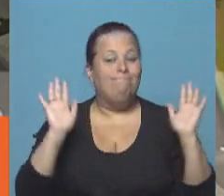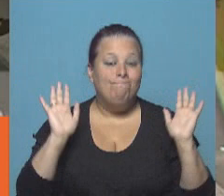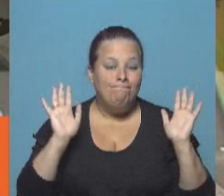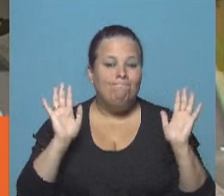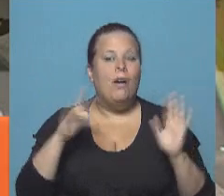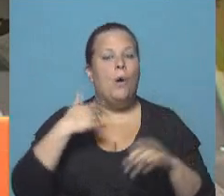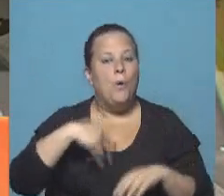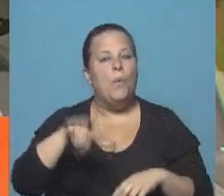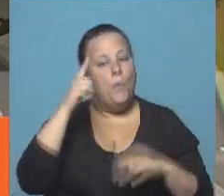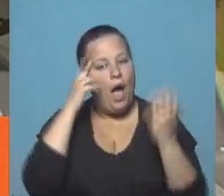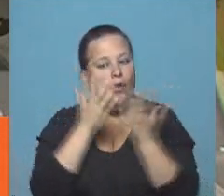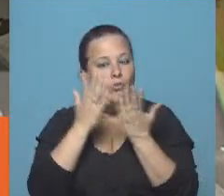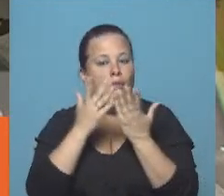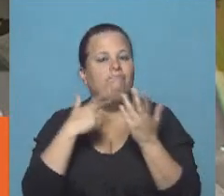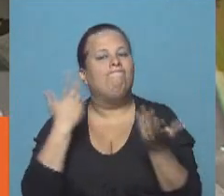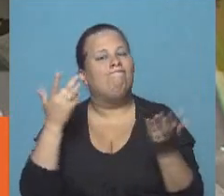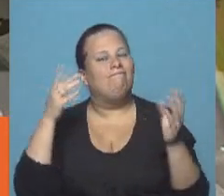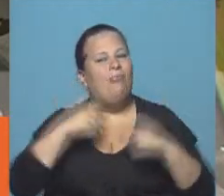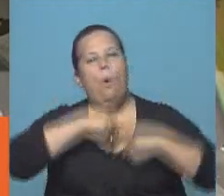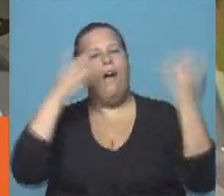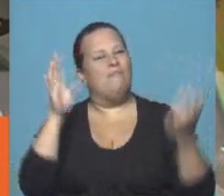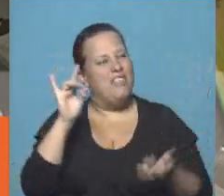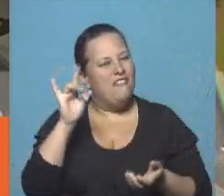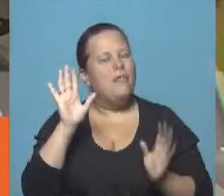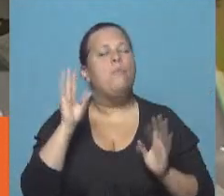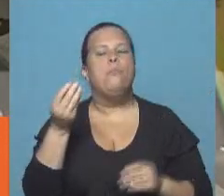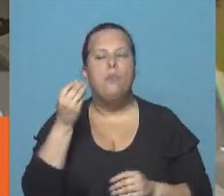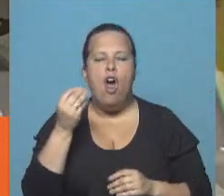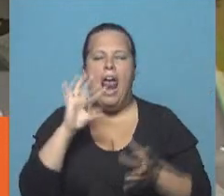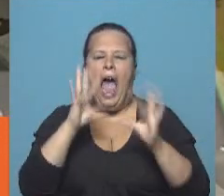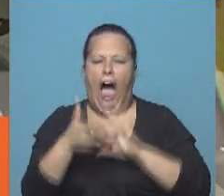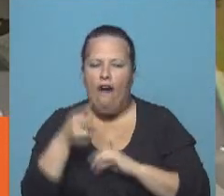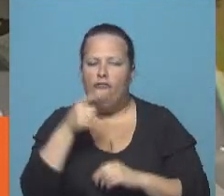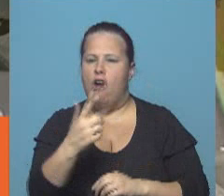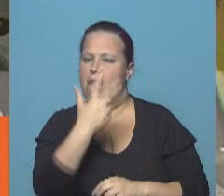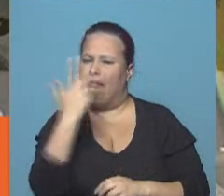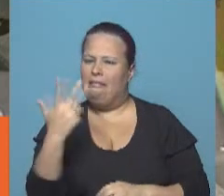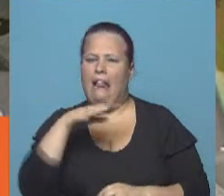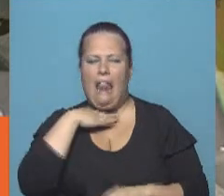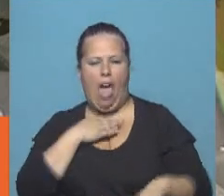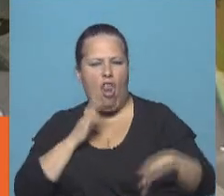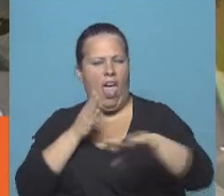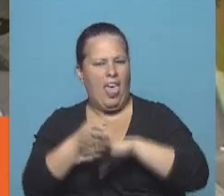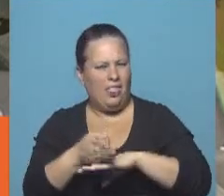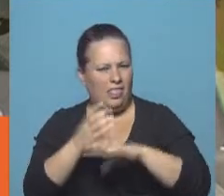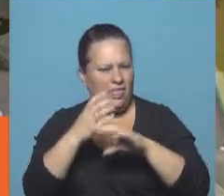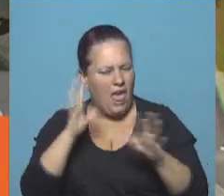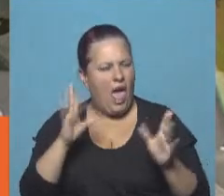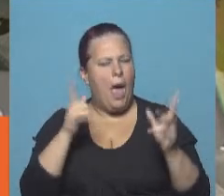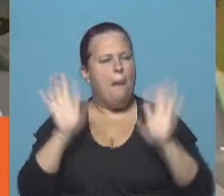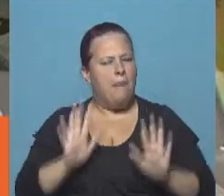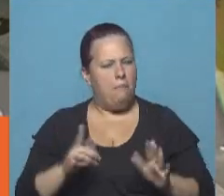se va desinflando de alguna manera ya que la actuación de estos tres individuos con mucha